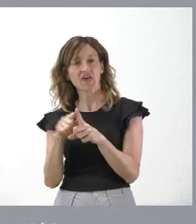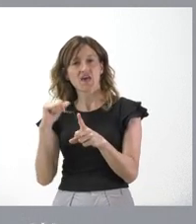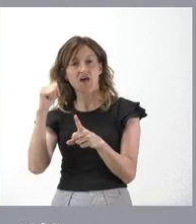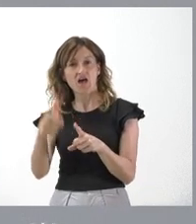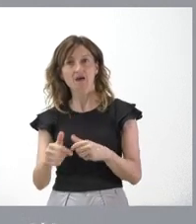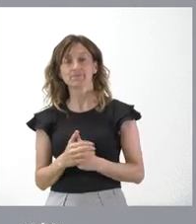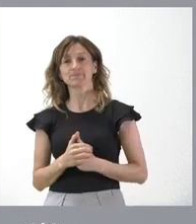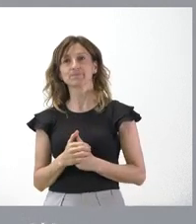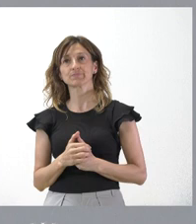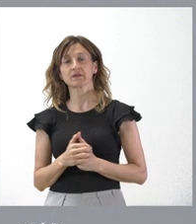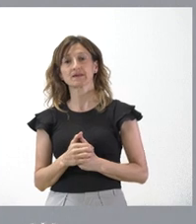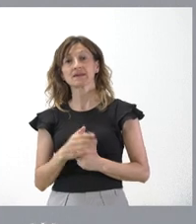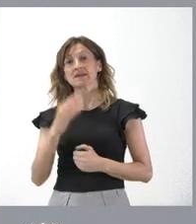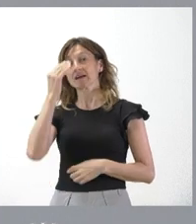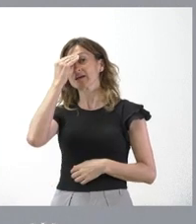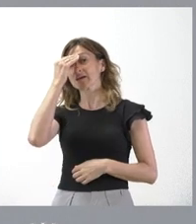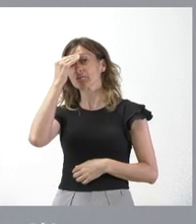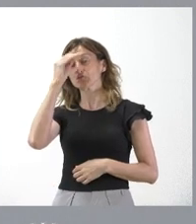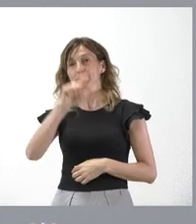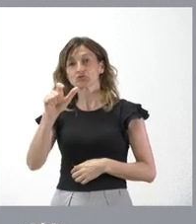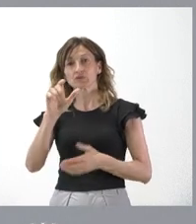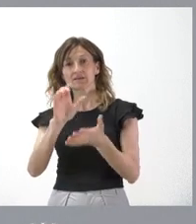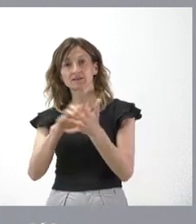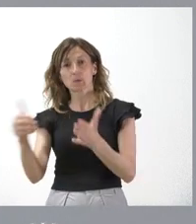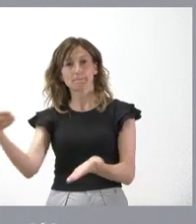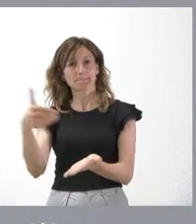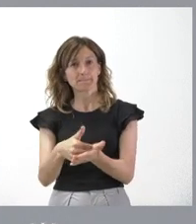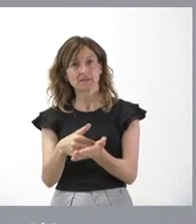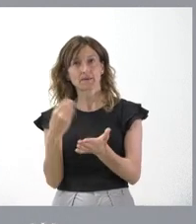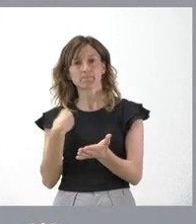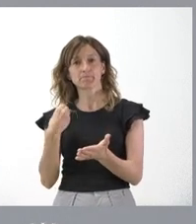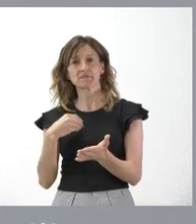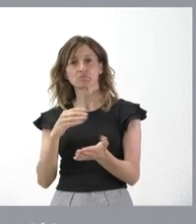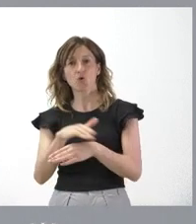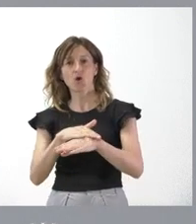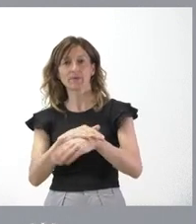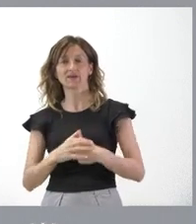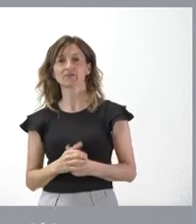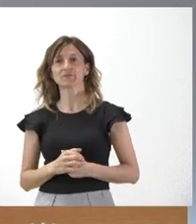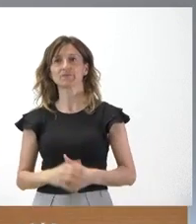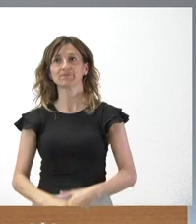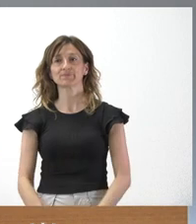esta tierra que por otra parte creemos que es lo que la gente de esta tierra nos demanda a los que estamos en el gobierno de Castilla y León.